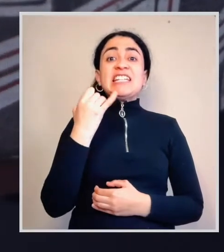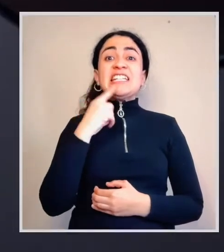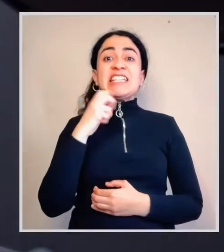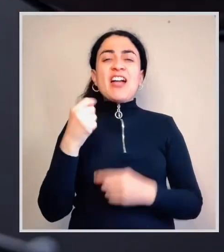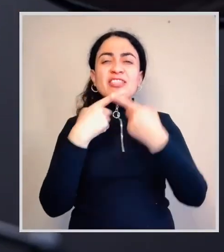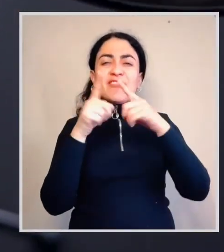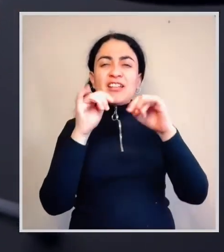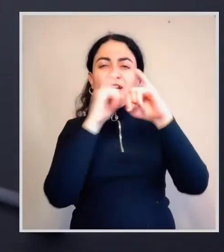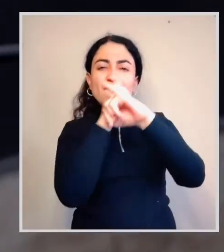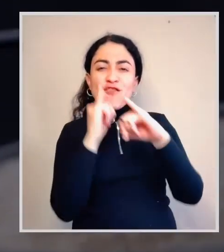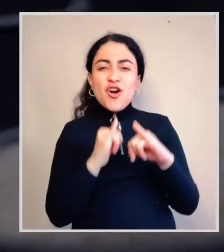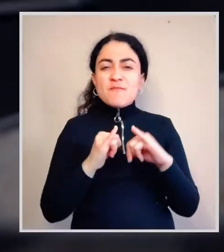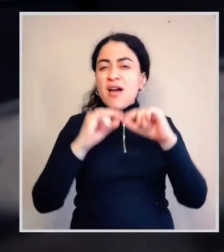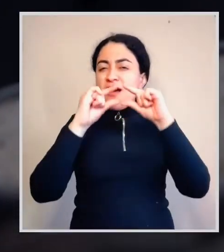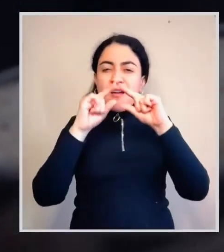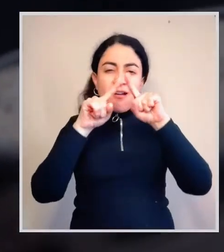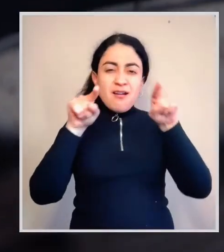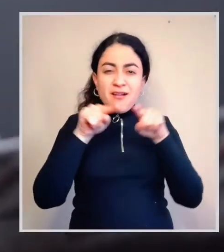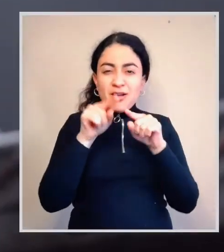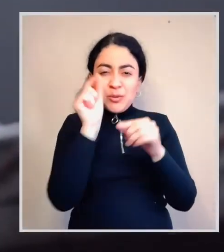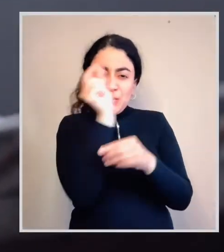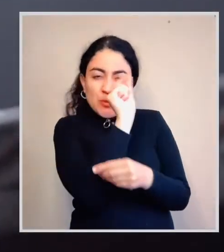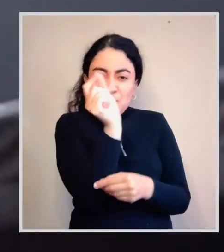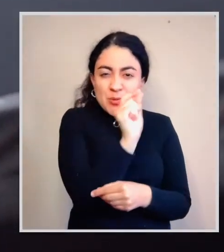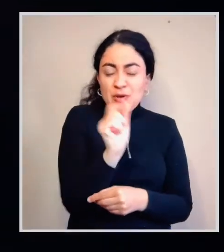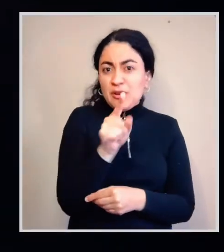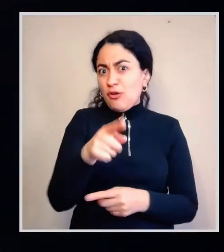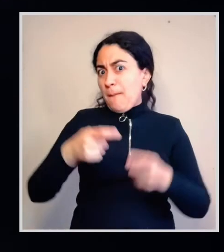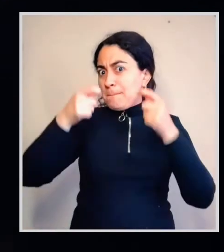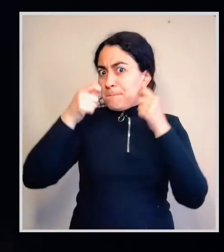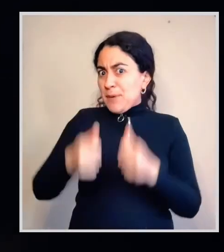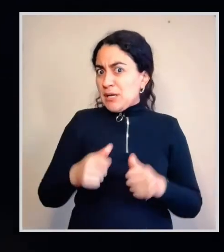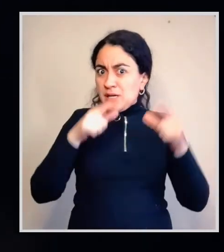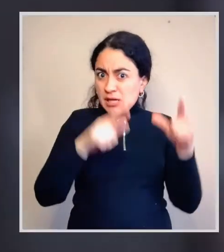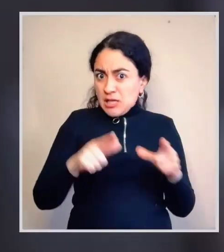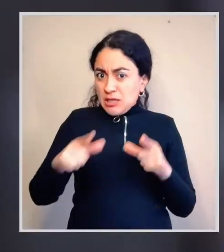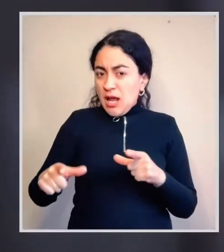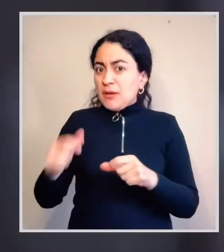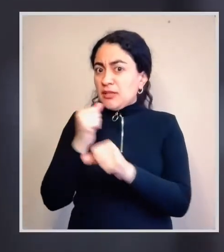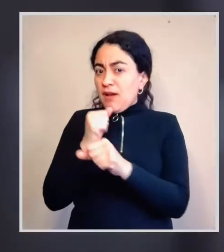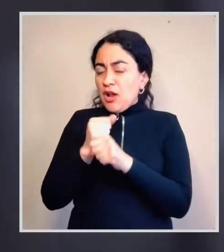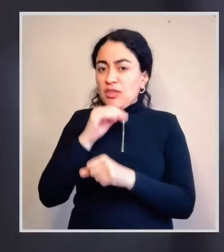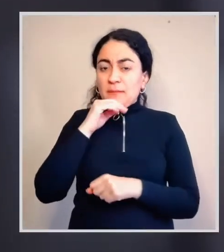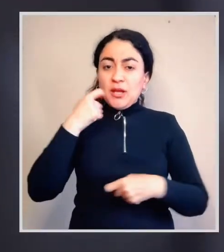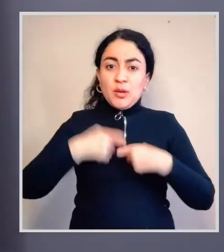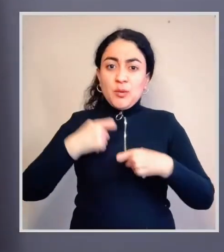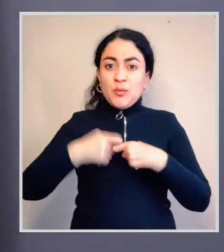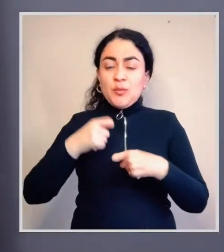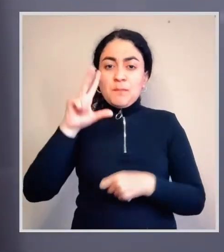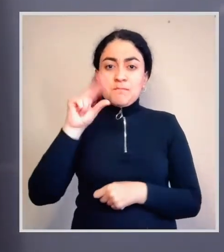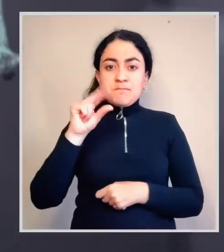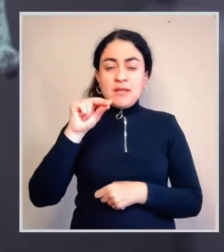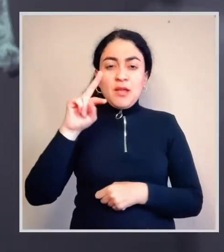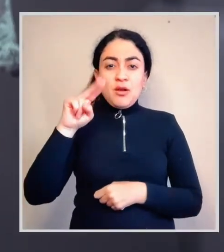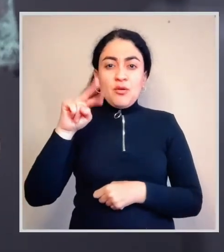geométricos. Los dieguita fueron grandes artistas de la cerámica, pero también trabajaron el cobre, la